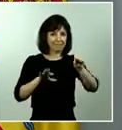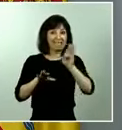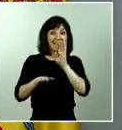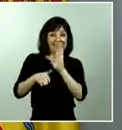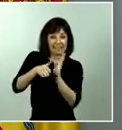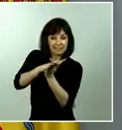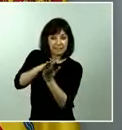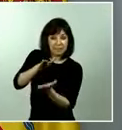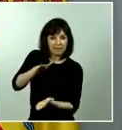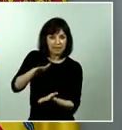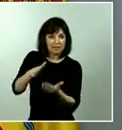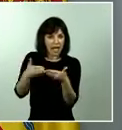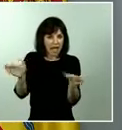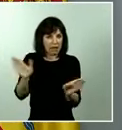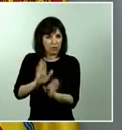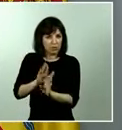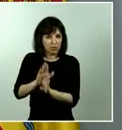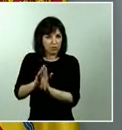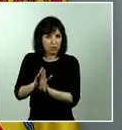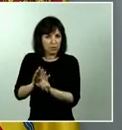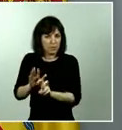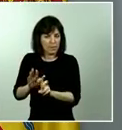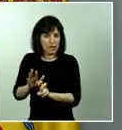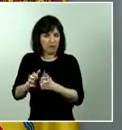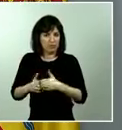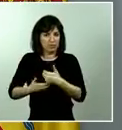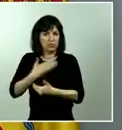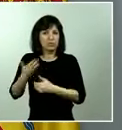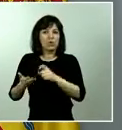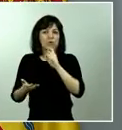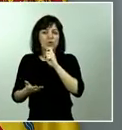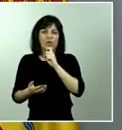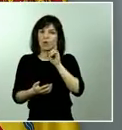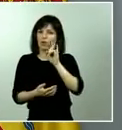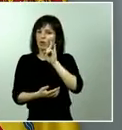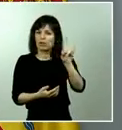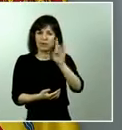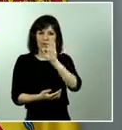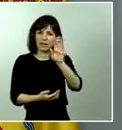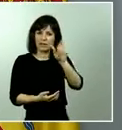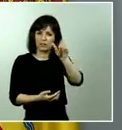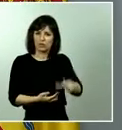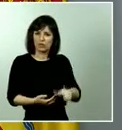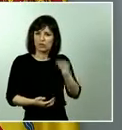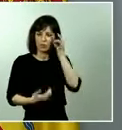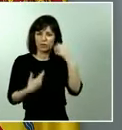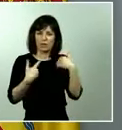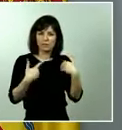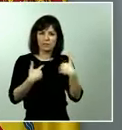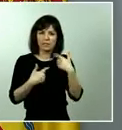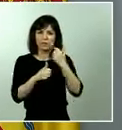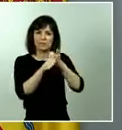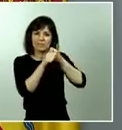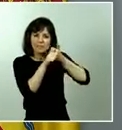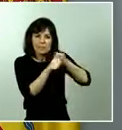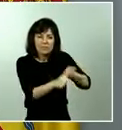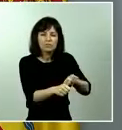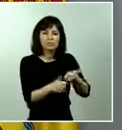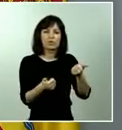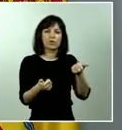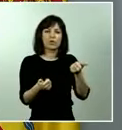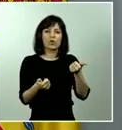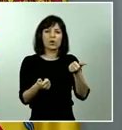están en vigor, a través de comunicaciones directas con las víctimas, a través de seguimientos, a través de contravigilancias.